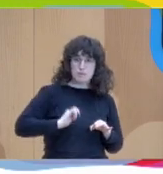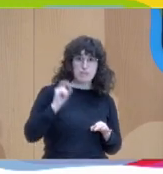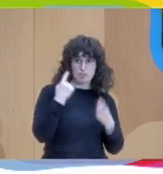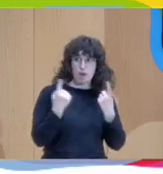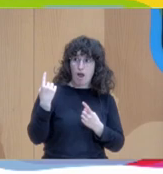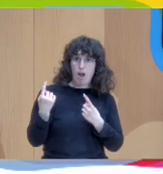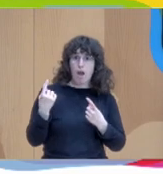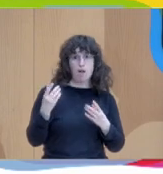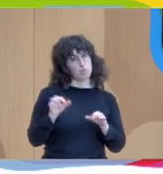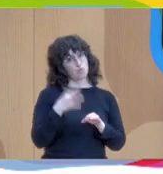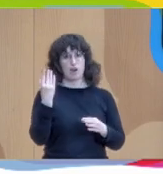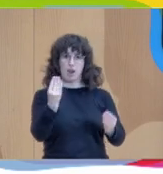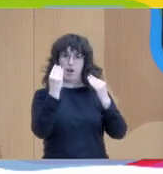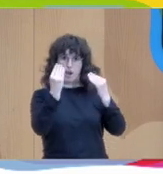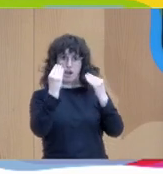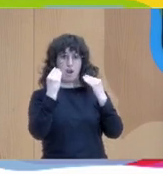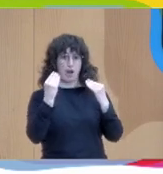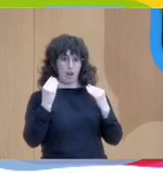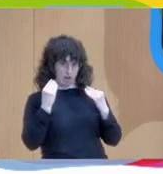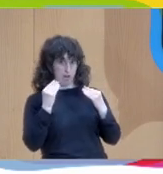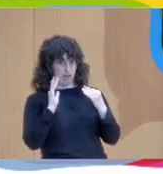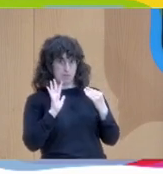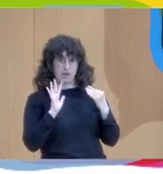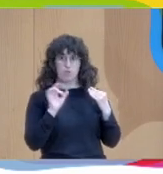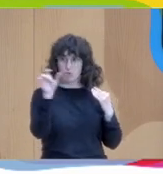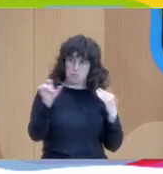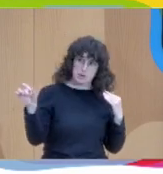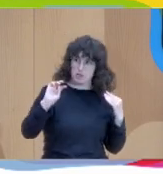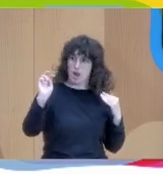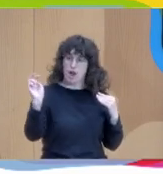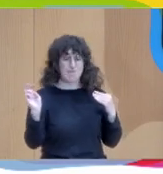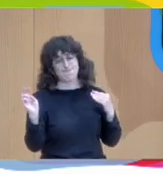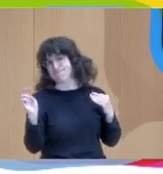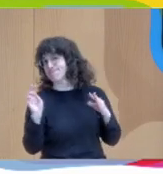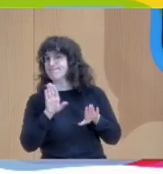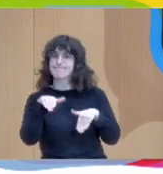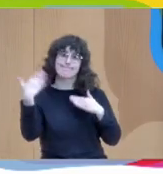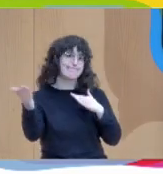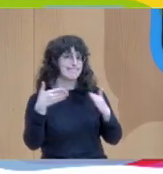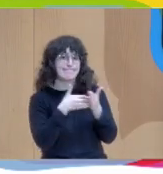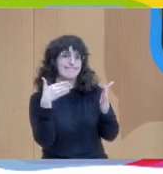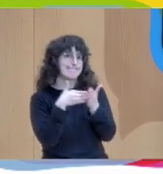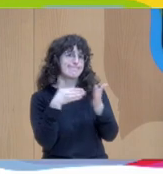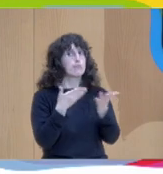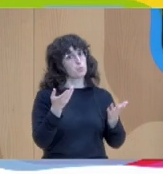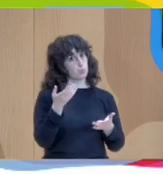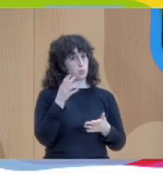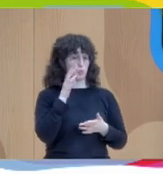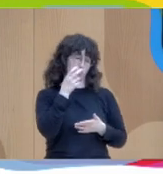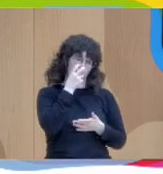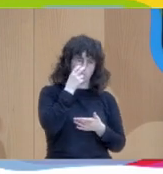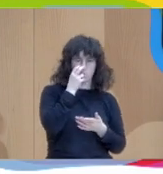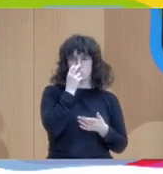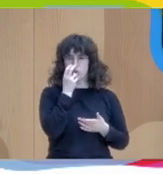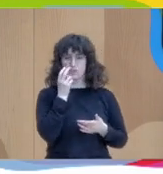formación pero hay mucha gente que se ha quedado fuera y no ha podido y que tiene curiosidad y yo creo que sí que